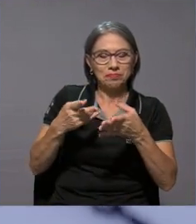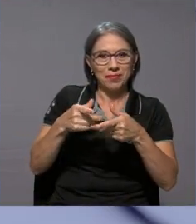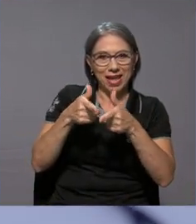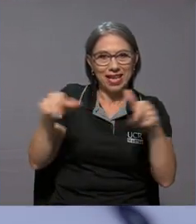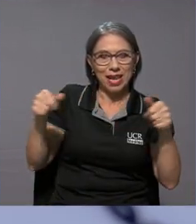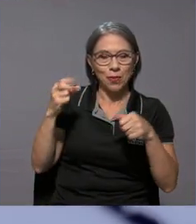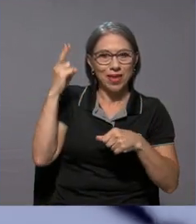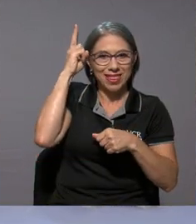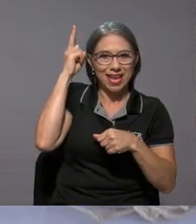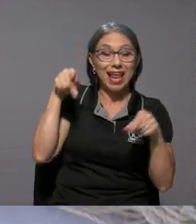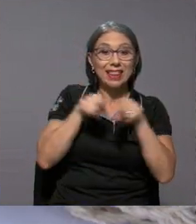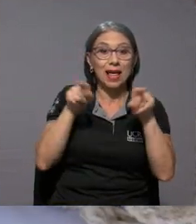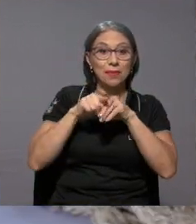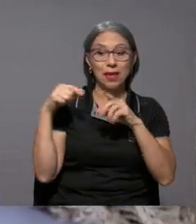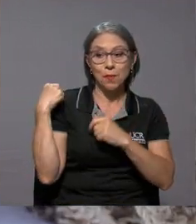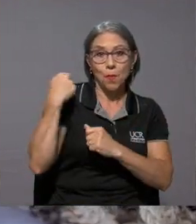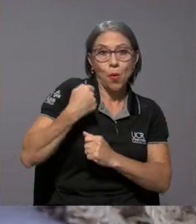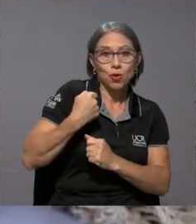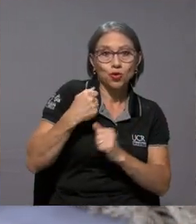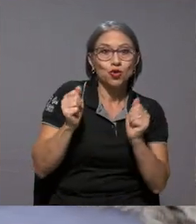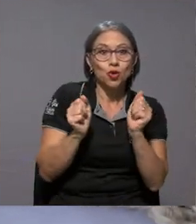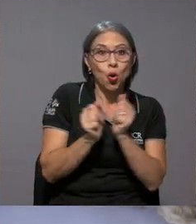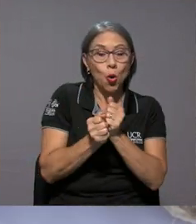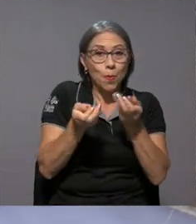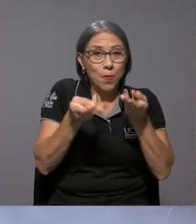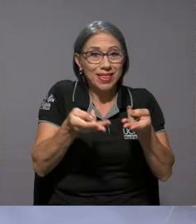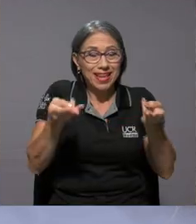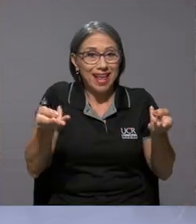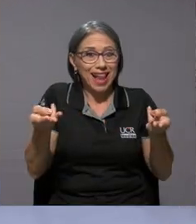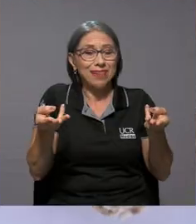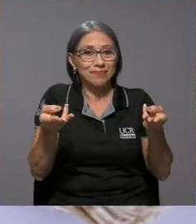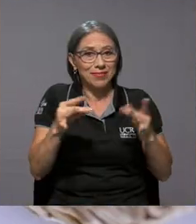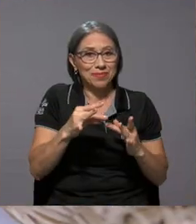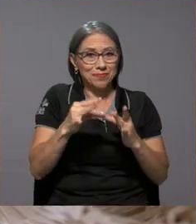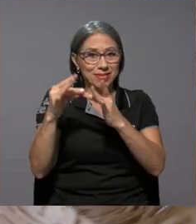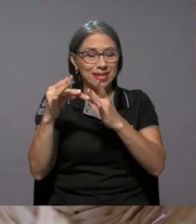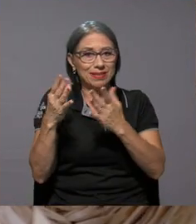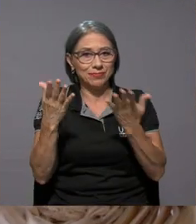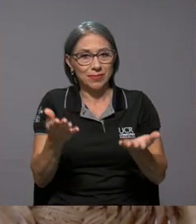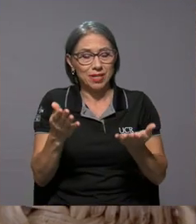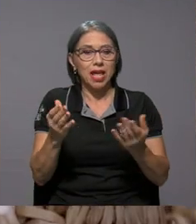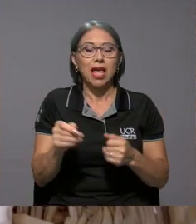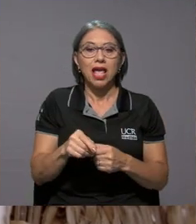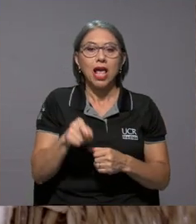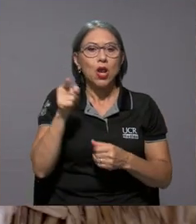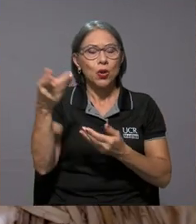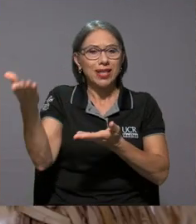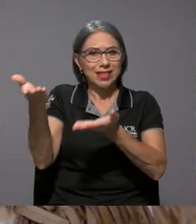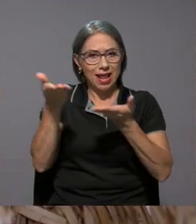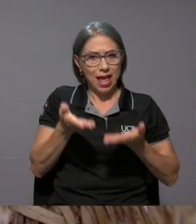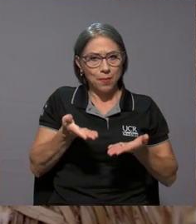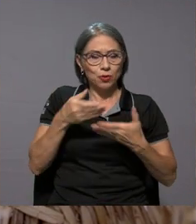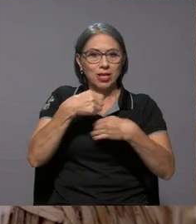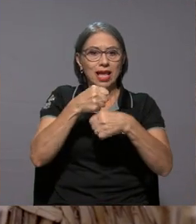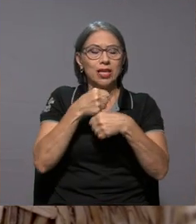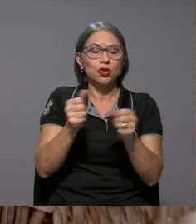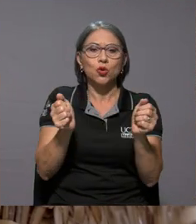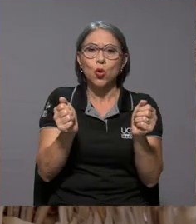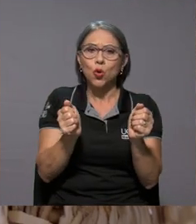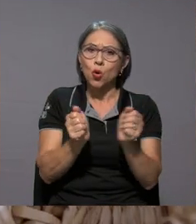y ceo, que le decimos de jícaras. Lo que traemos es hecho a base de